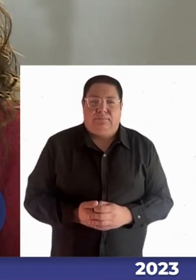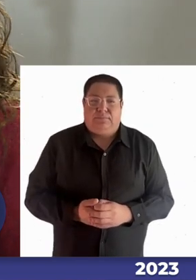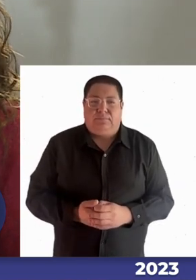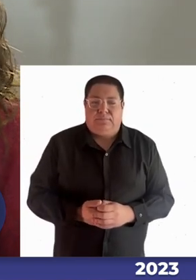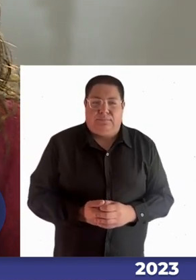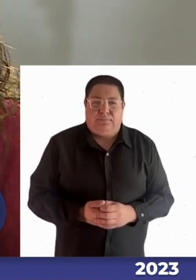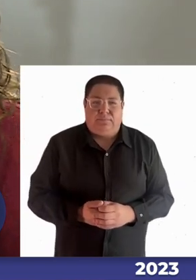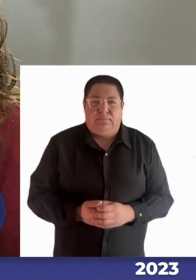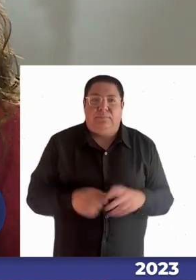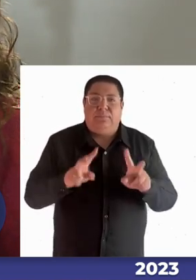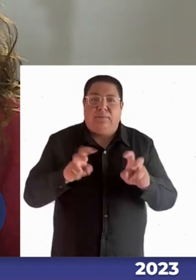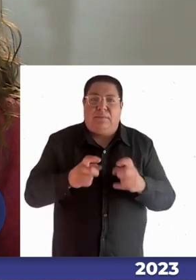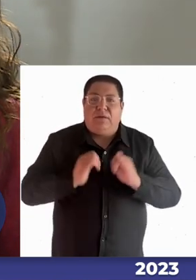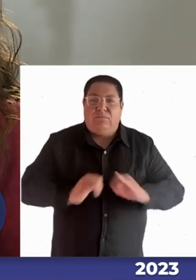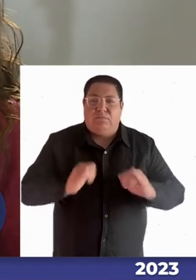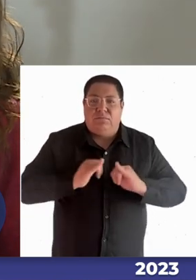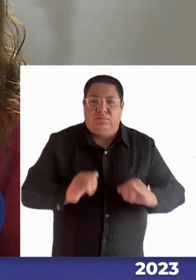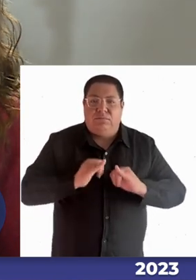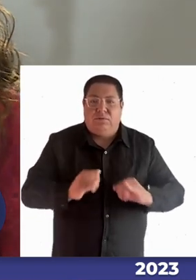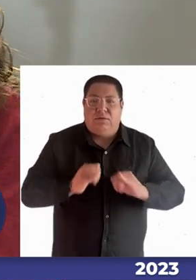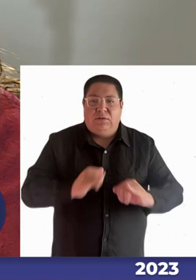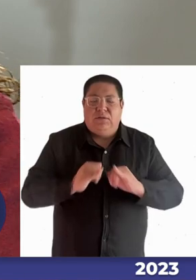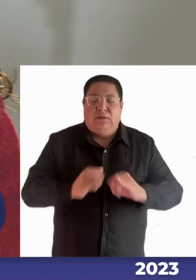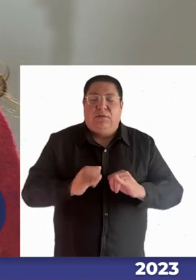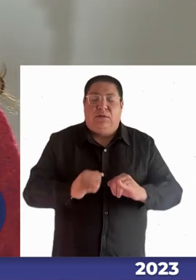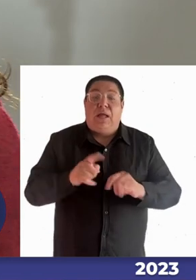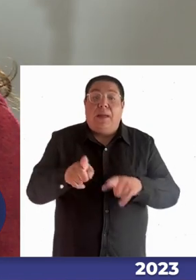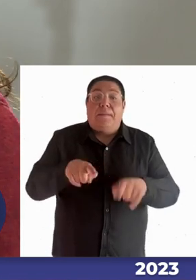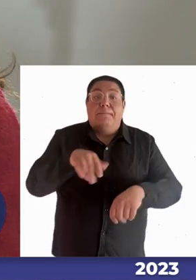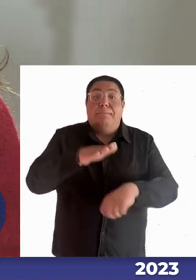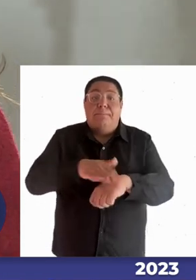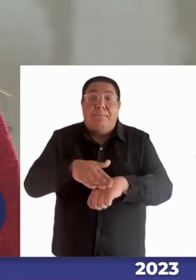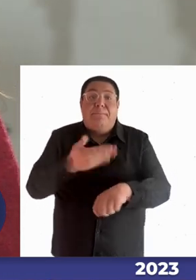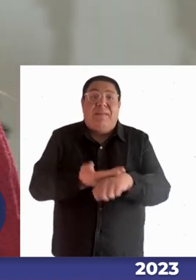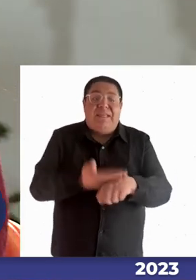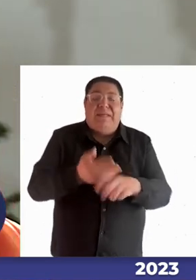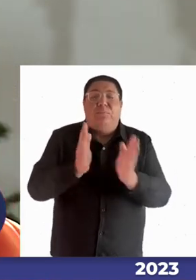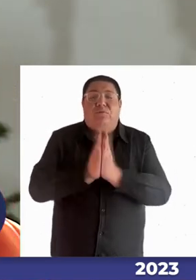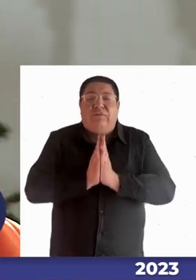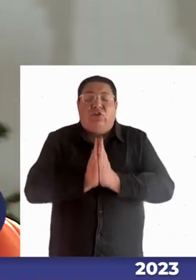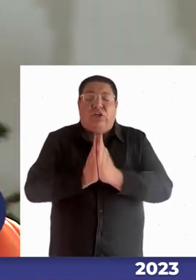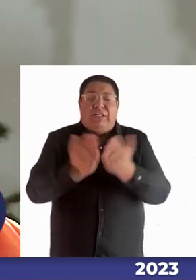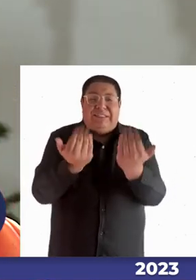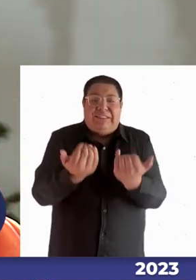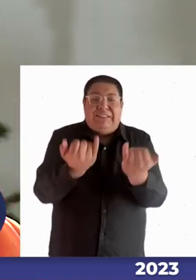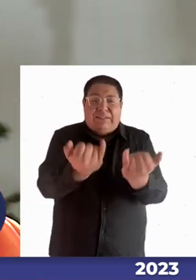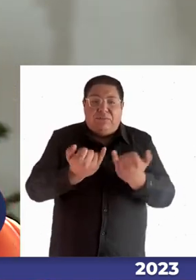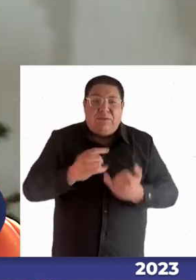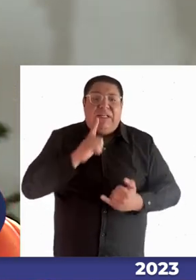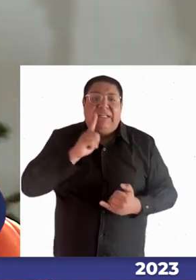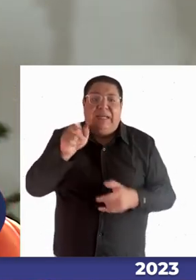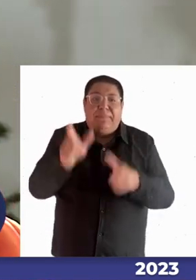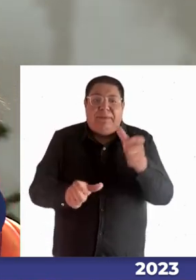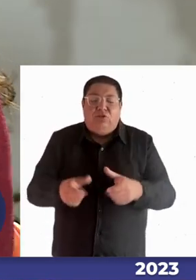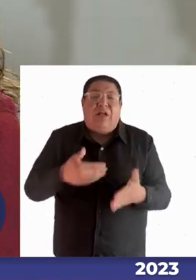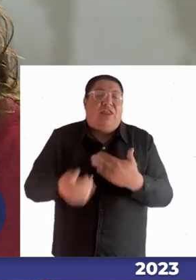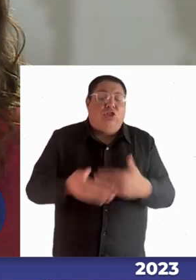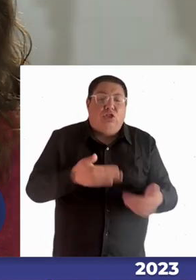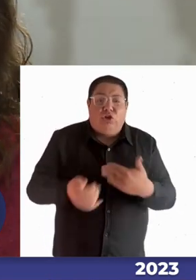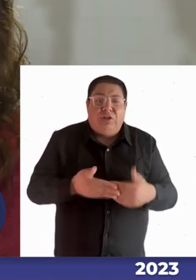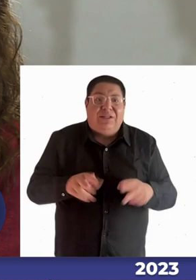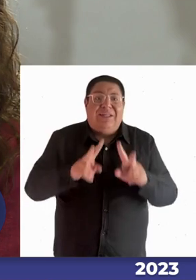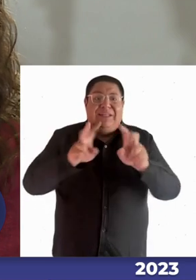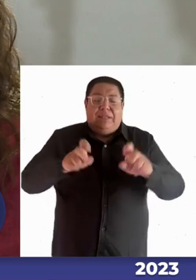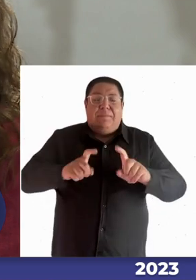cuenta y pedía a los países que por favor generaran datos porque necesitamos saber quiénes son y dónde están para generar cierto los